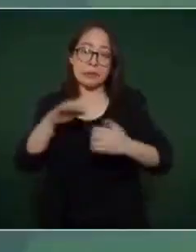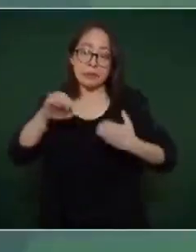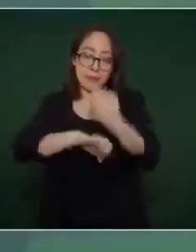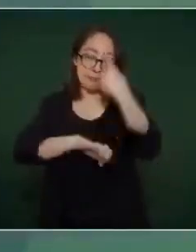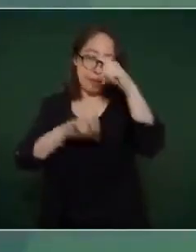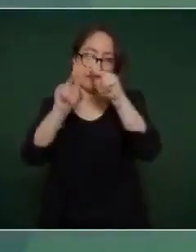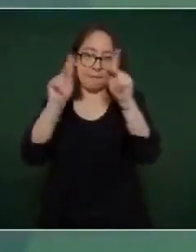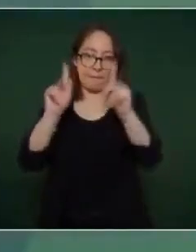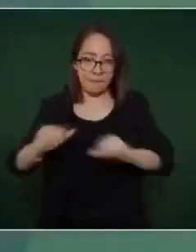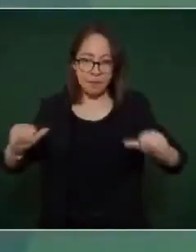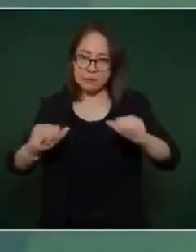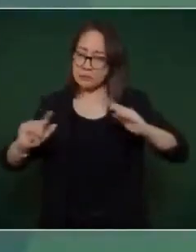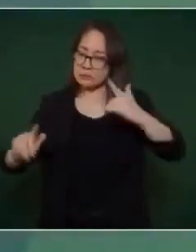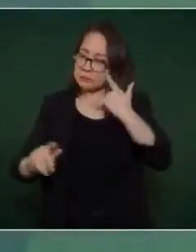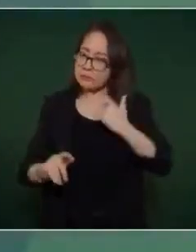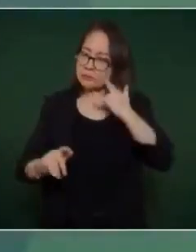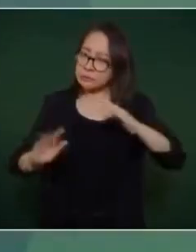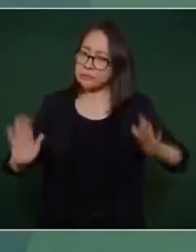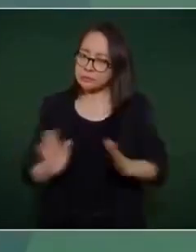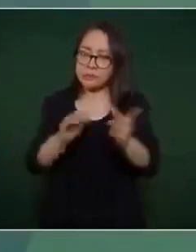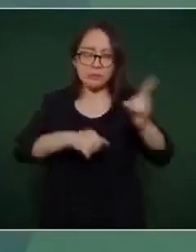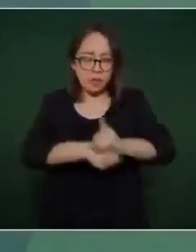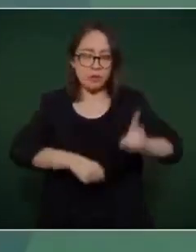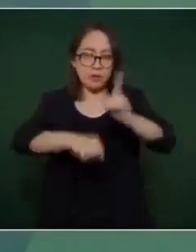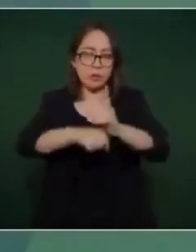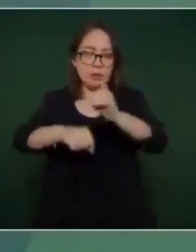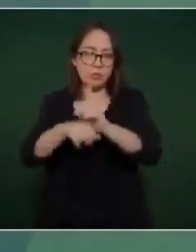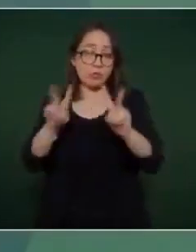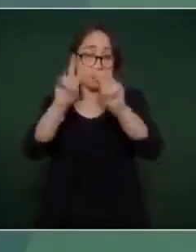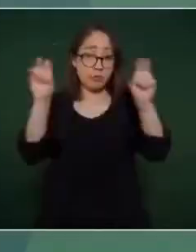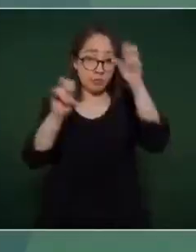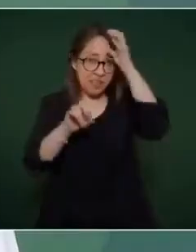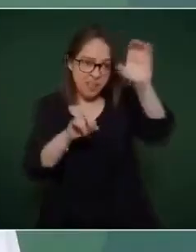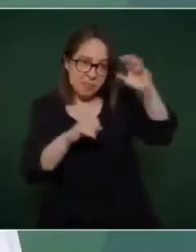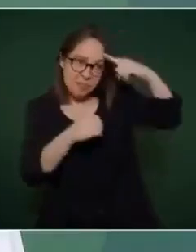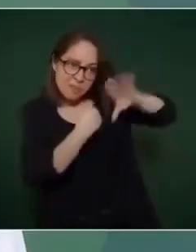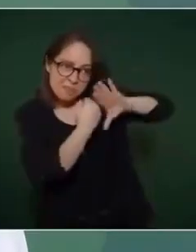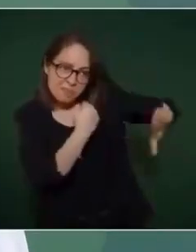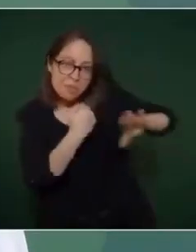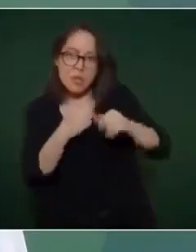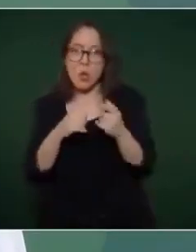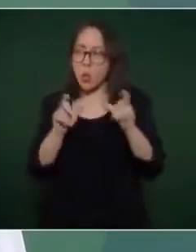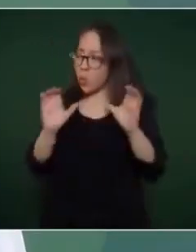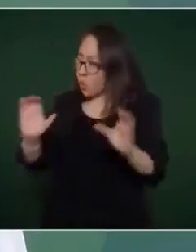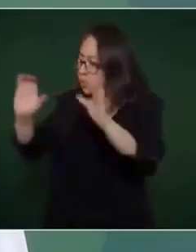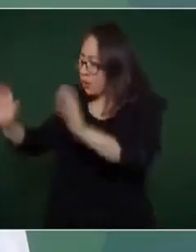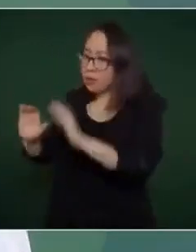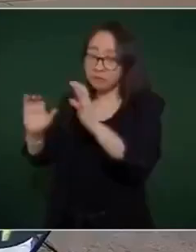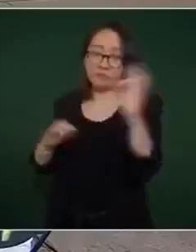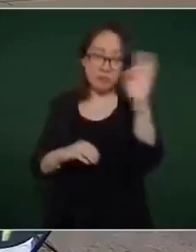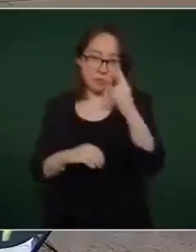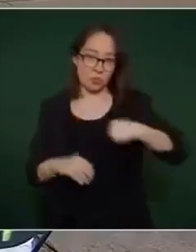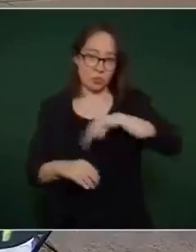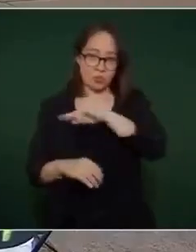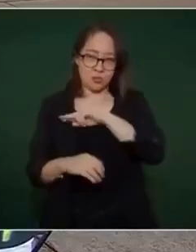diariamente se atienden los temas de seguridad y aunque a nuestros adversarios neoliberales